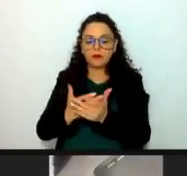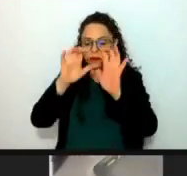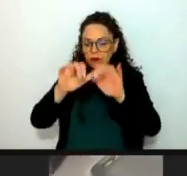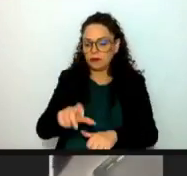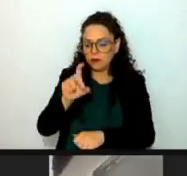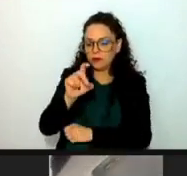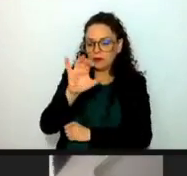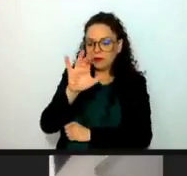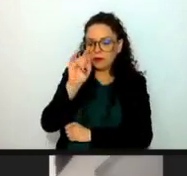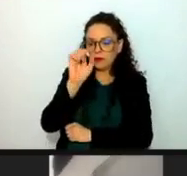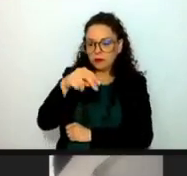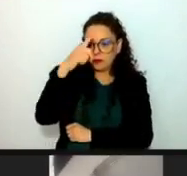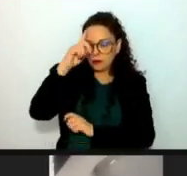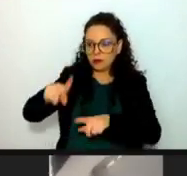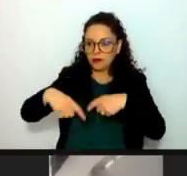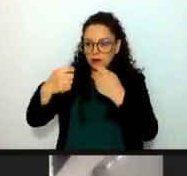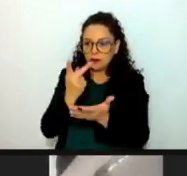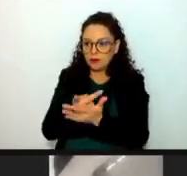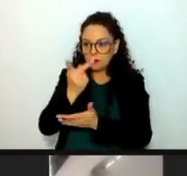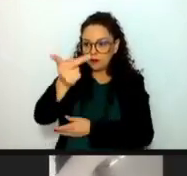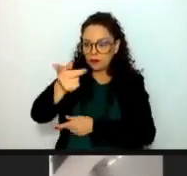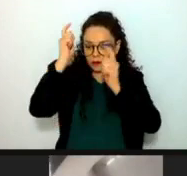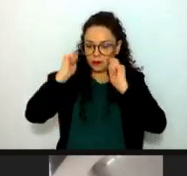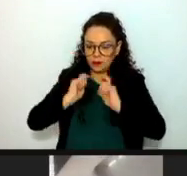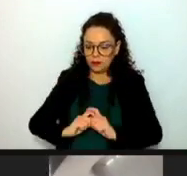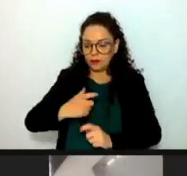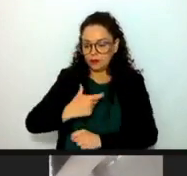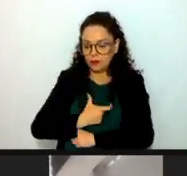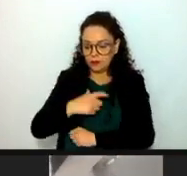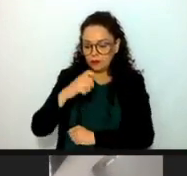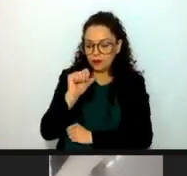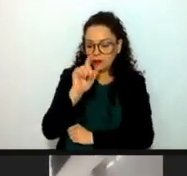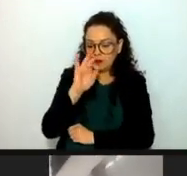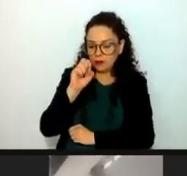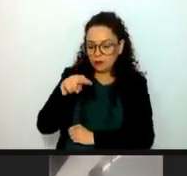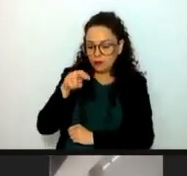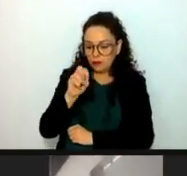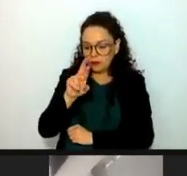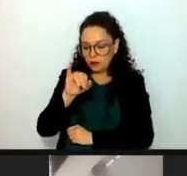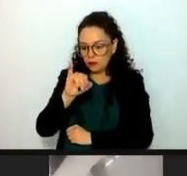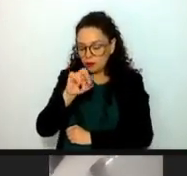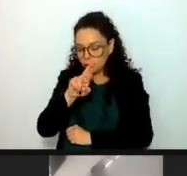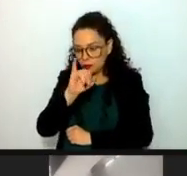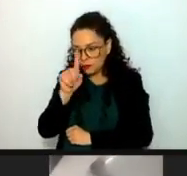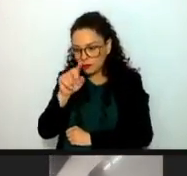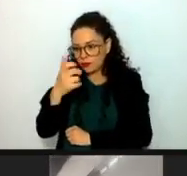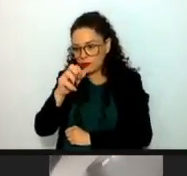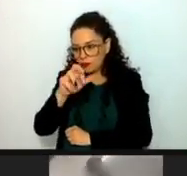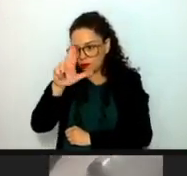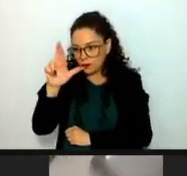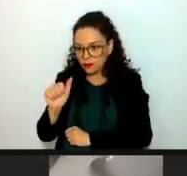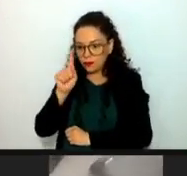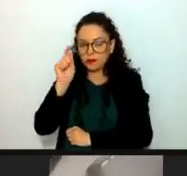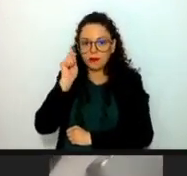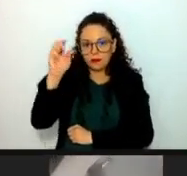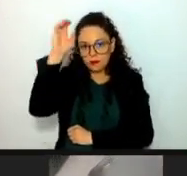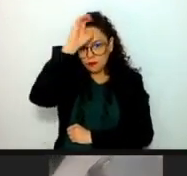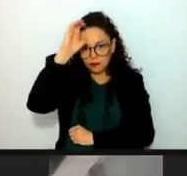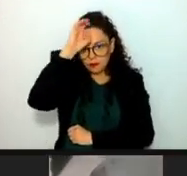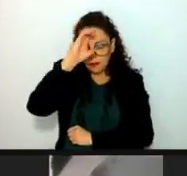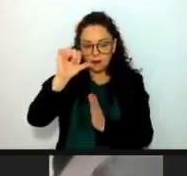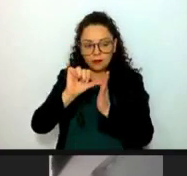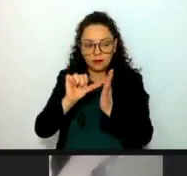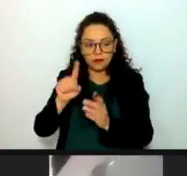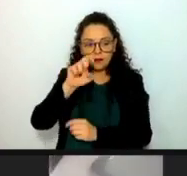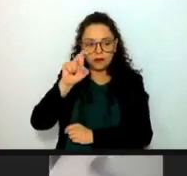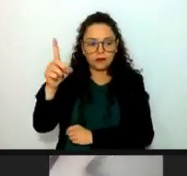medalla al mérito en ciencias del año 2023, Alfonso Luis Herrera, con fundamento en los artículos cincuenta y cinco y trescientos setenta y dos segundo